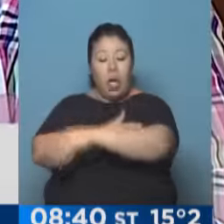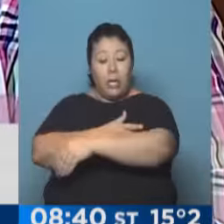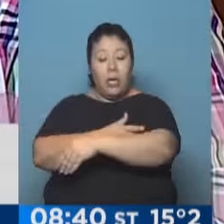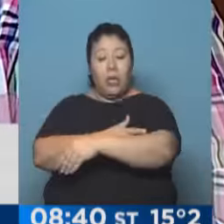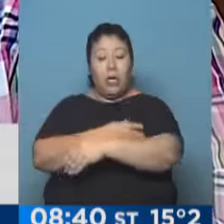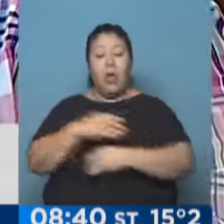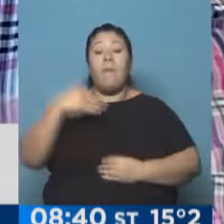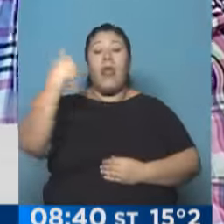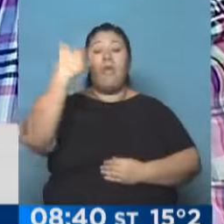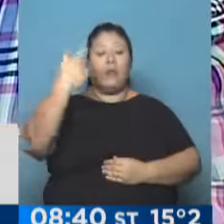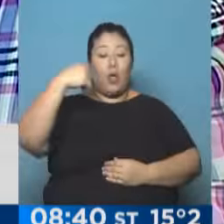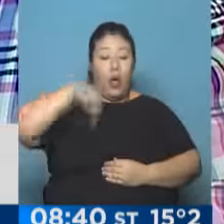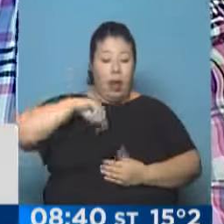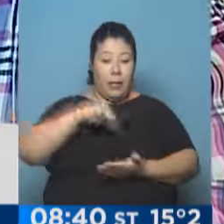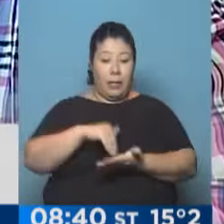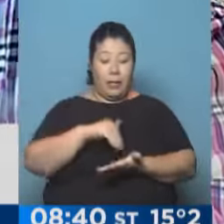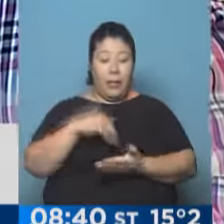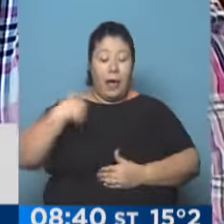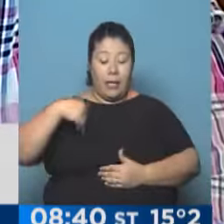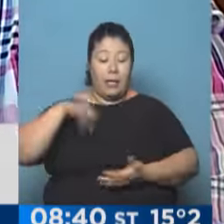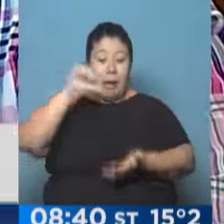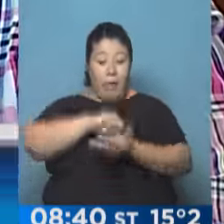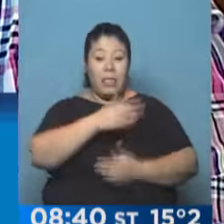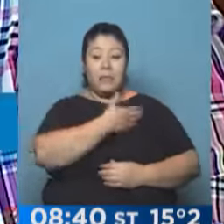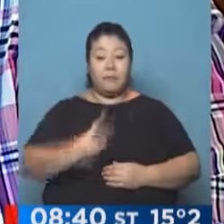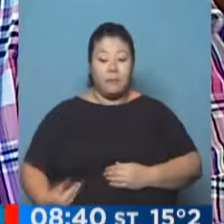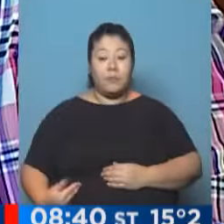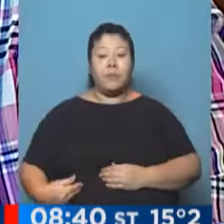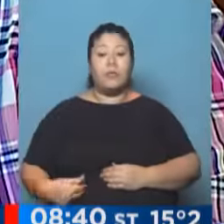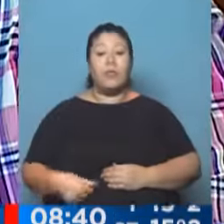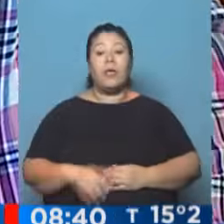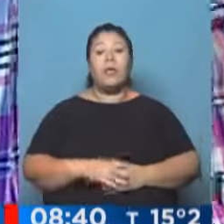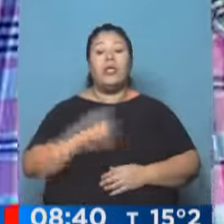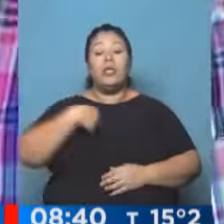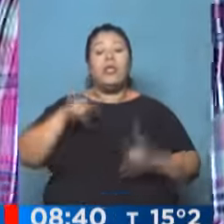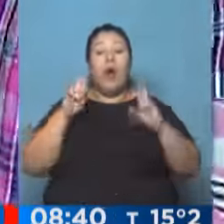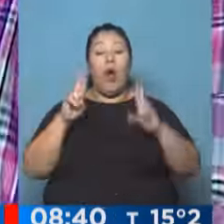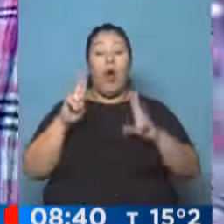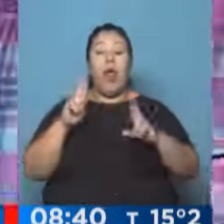y que esperamos con toda claridad que asuma como corresponde Daniel Scioli, presidente.